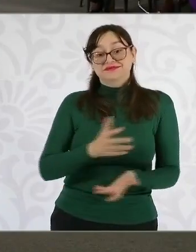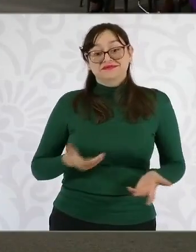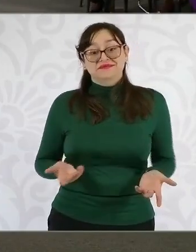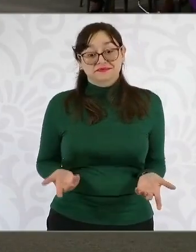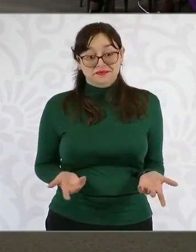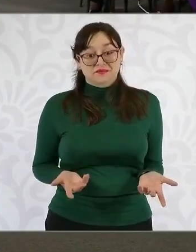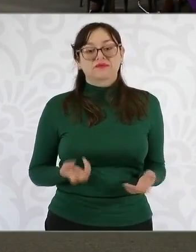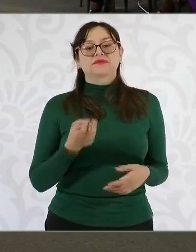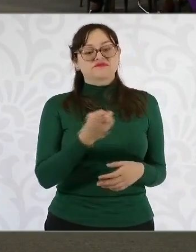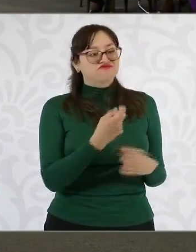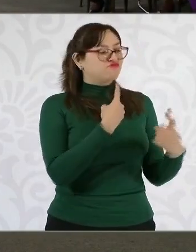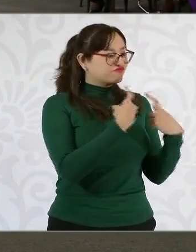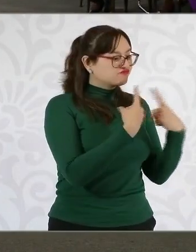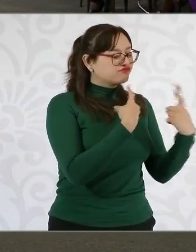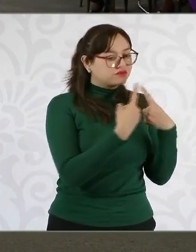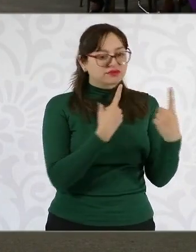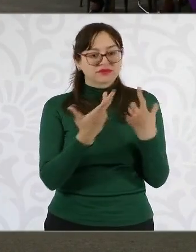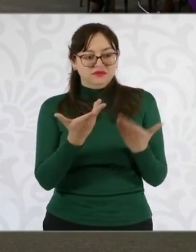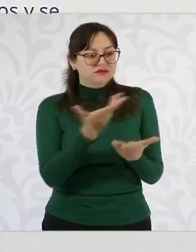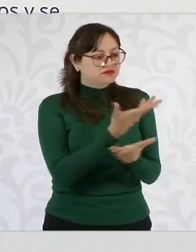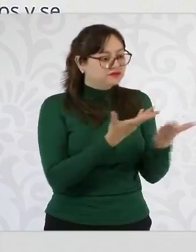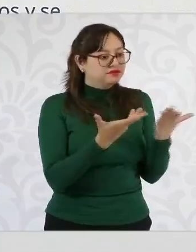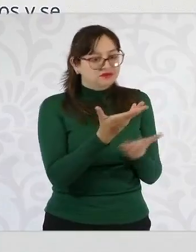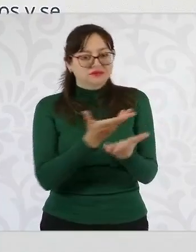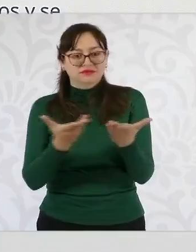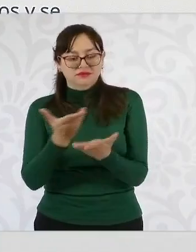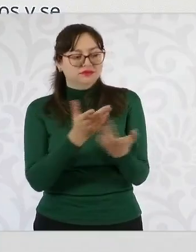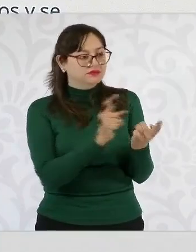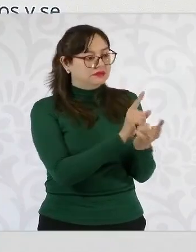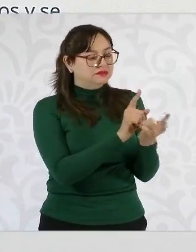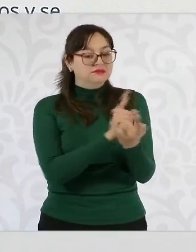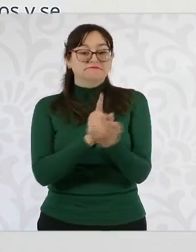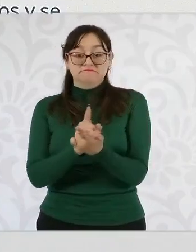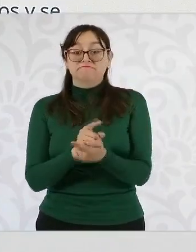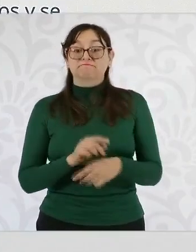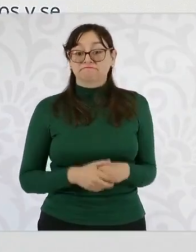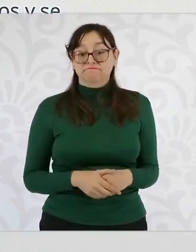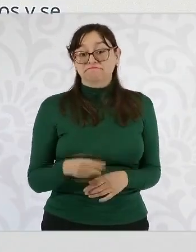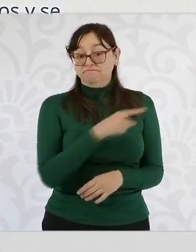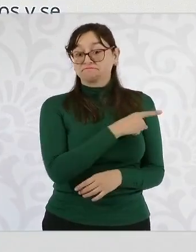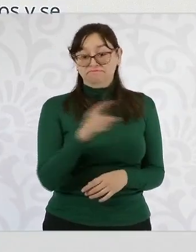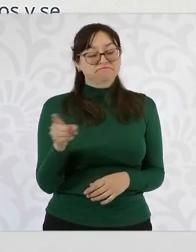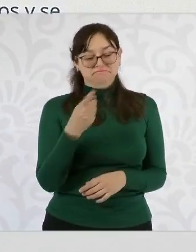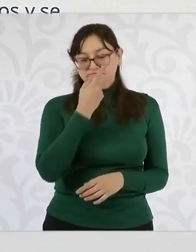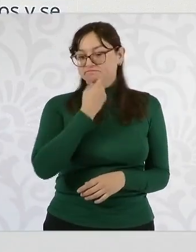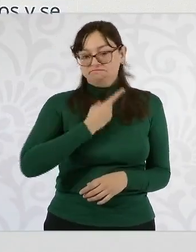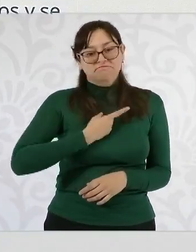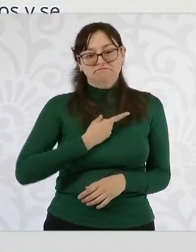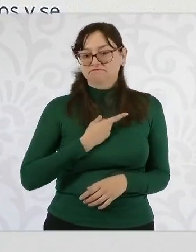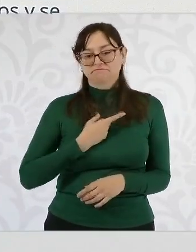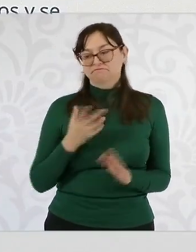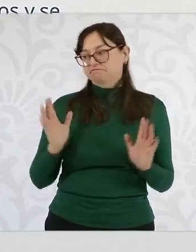Secretaría de Economía con la consulta a la industria automotriz y de autopartes y todos los empleos